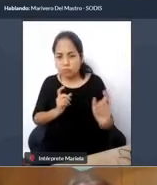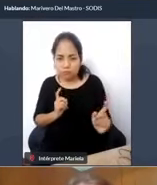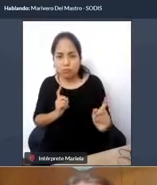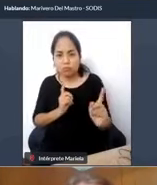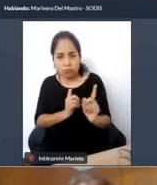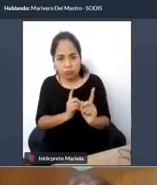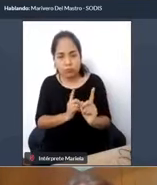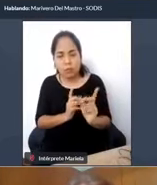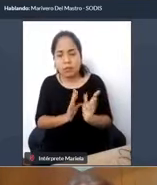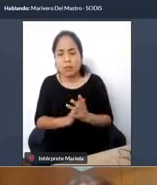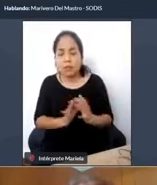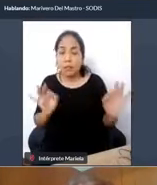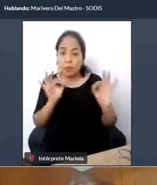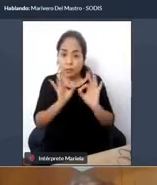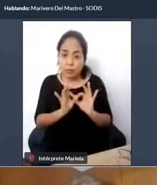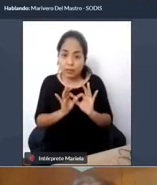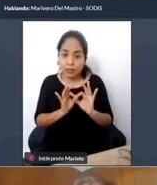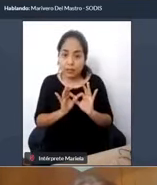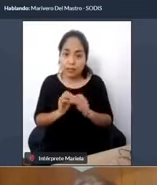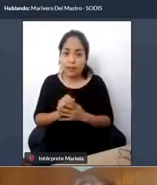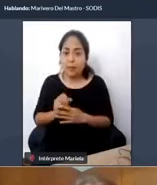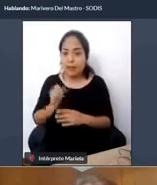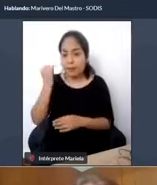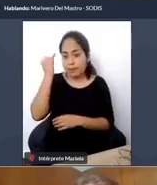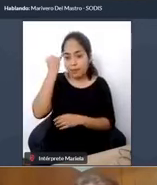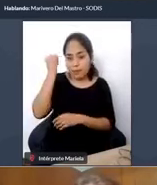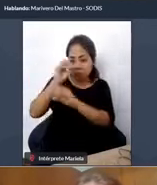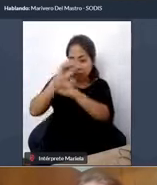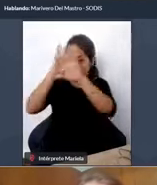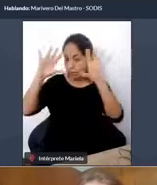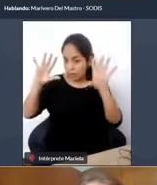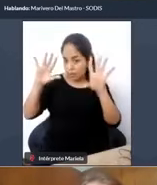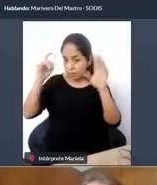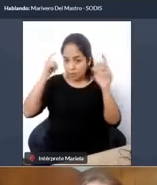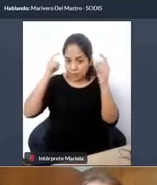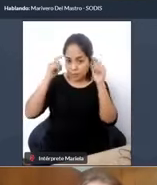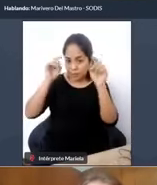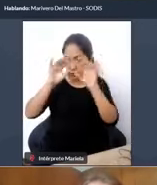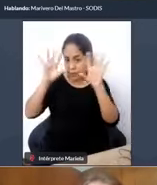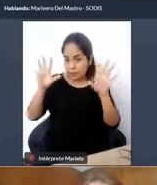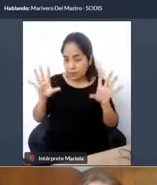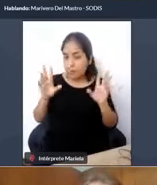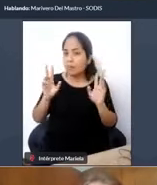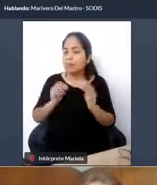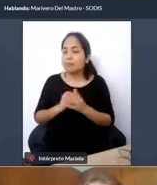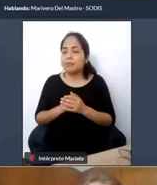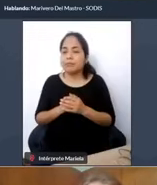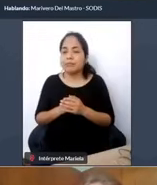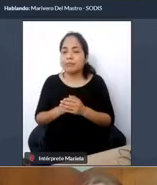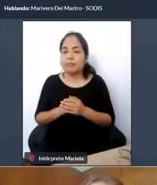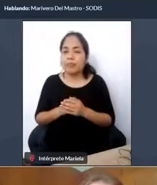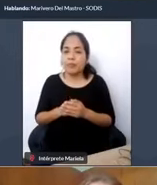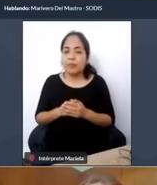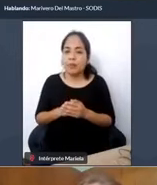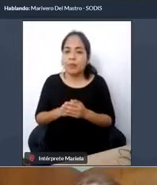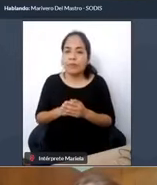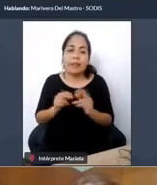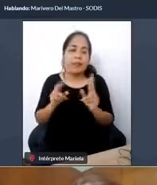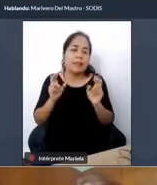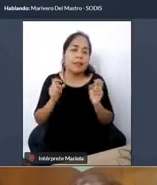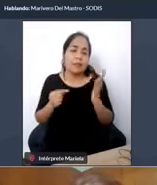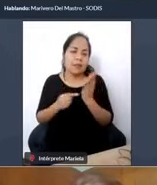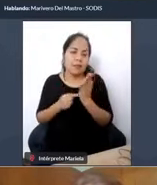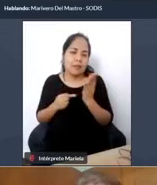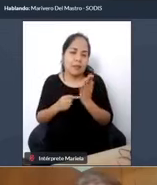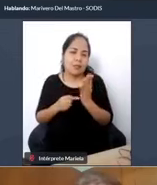importante también tener conceptos claros, ya más técnicos, sobre lo que se requiere para